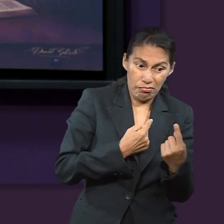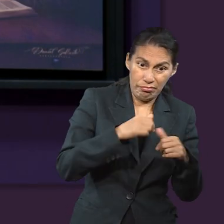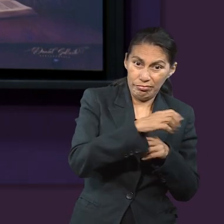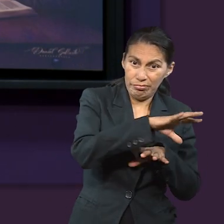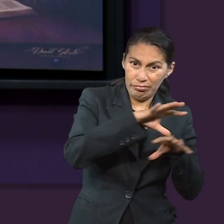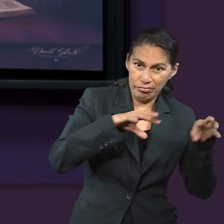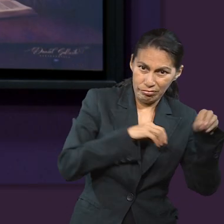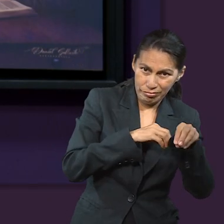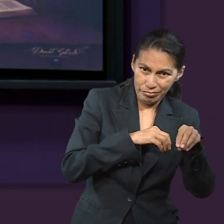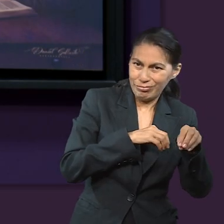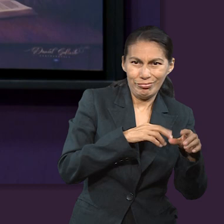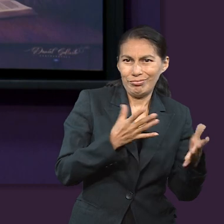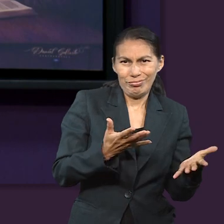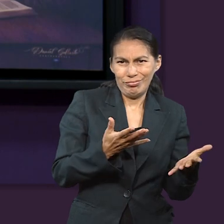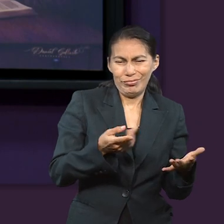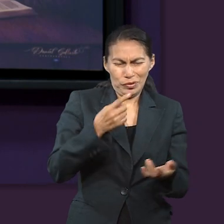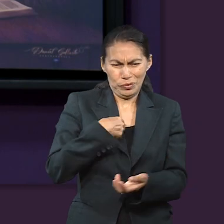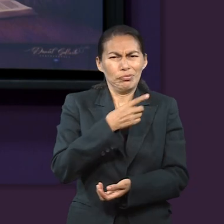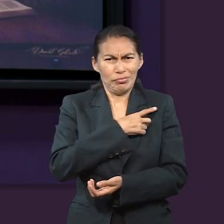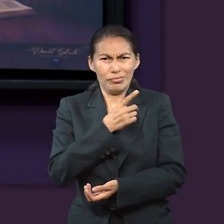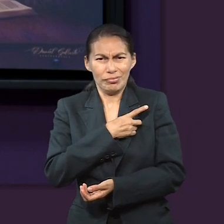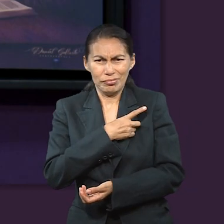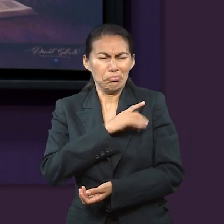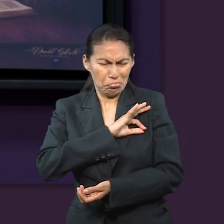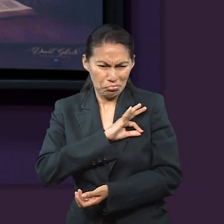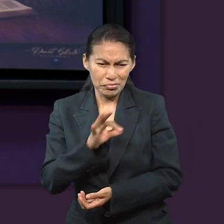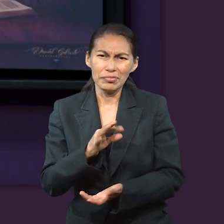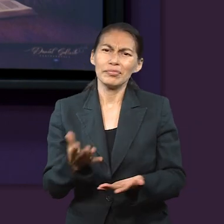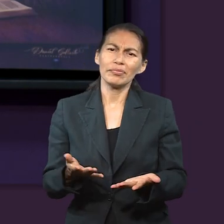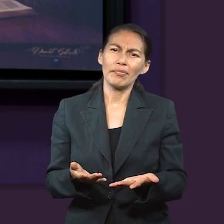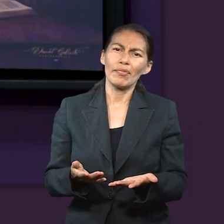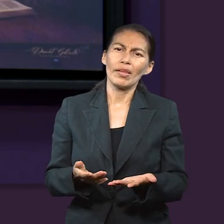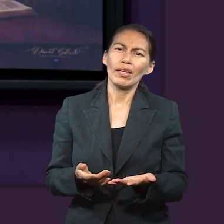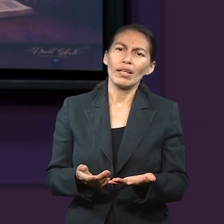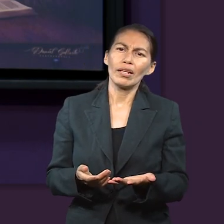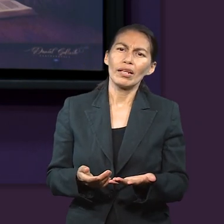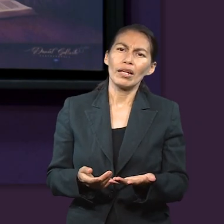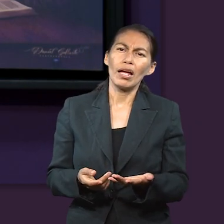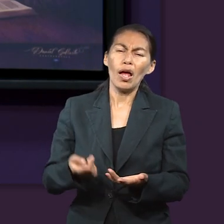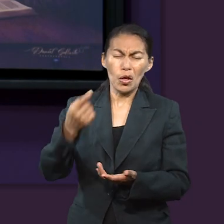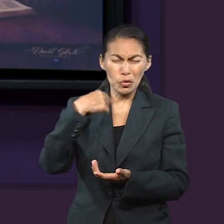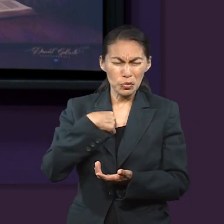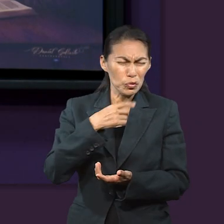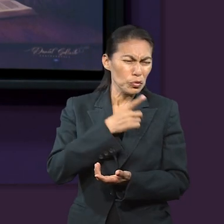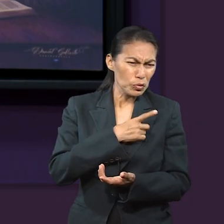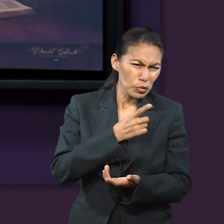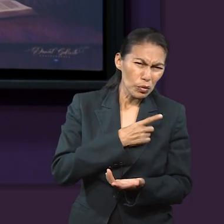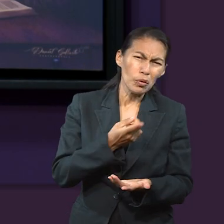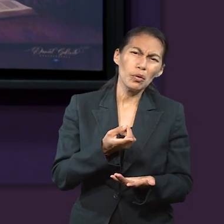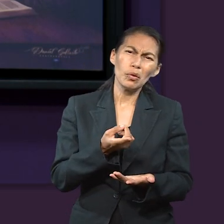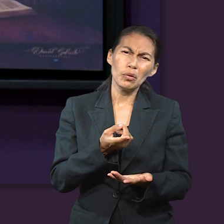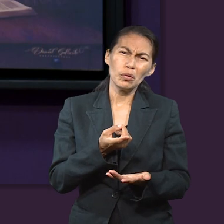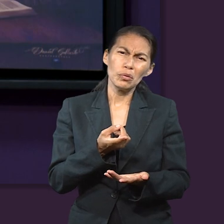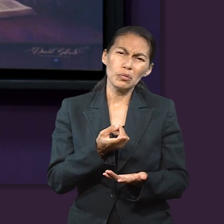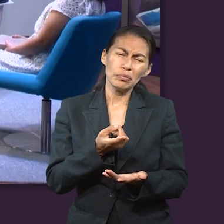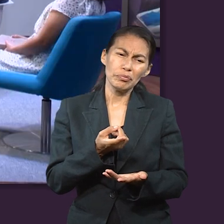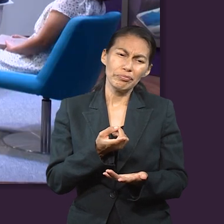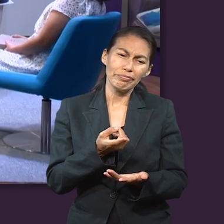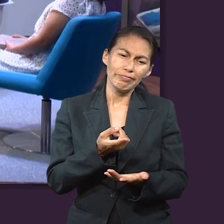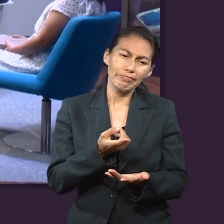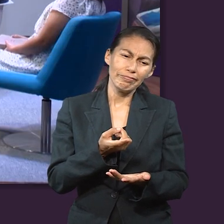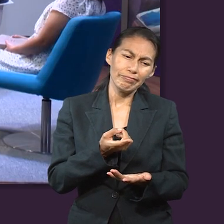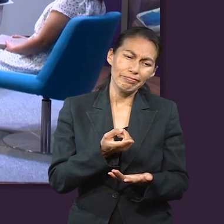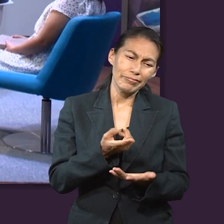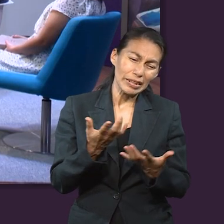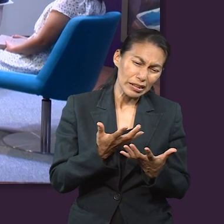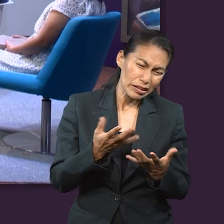experimentar esas experiencias, sino yo, yo solo. Y más en la oscuridad, Más en mi soledad.